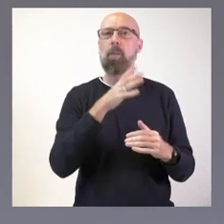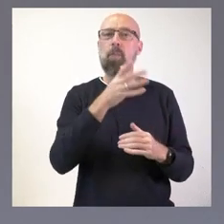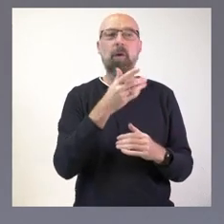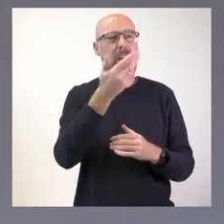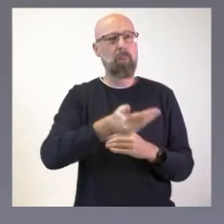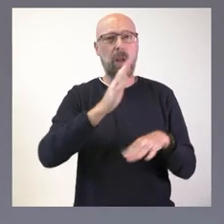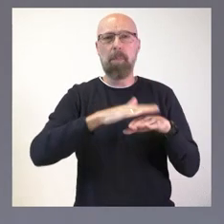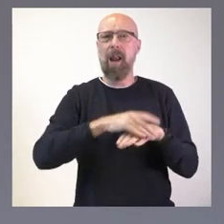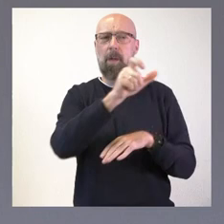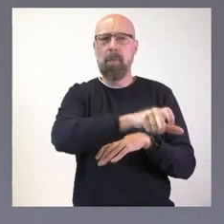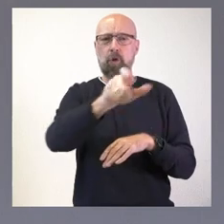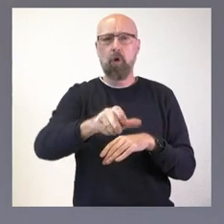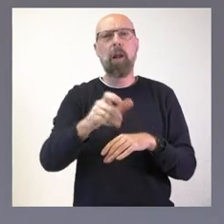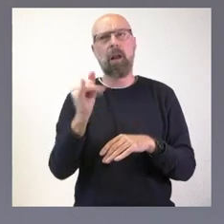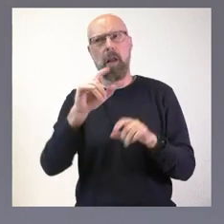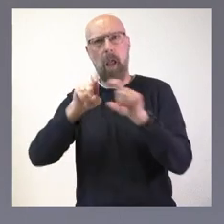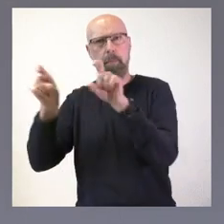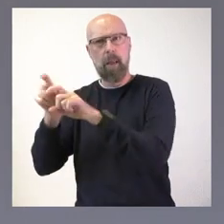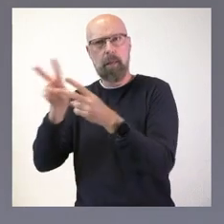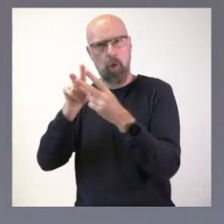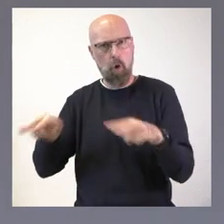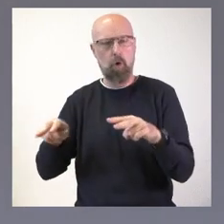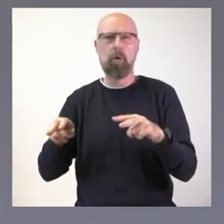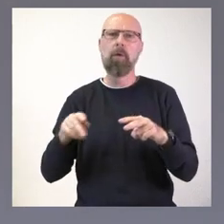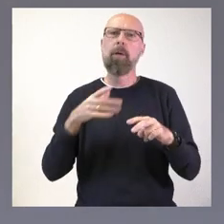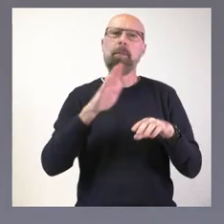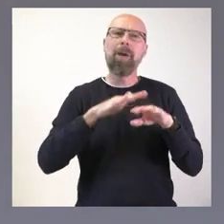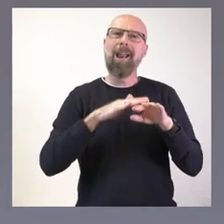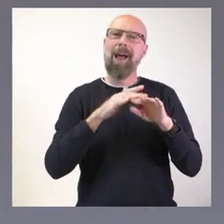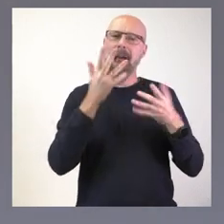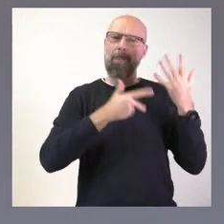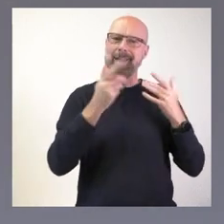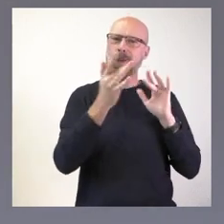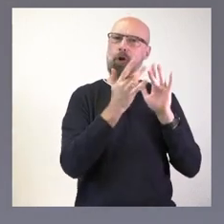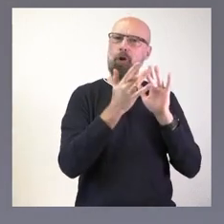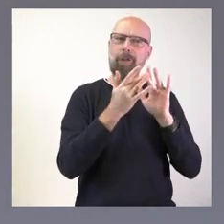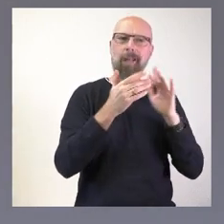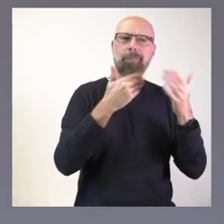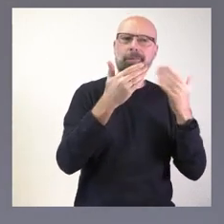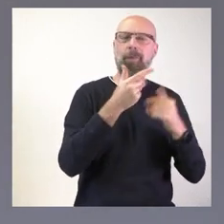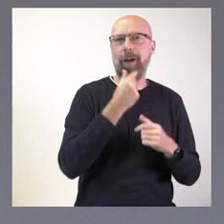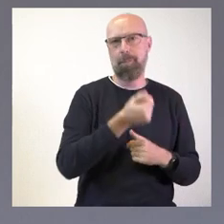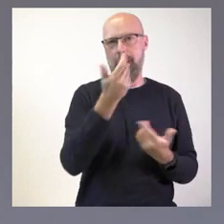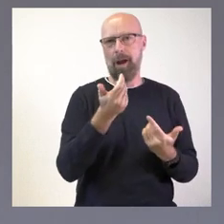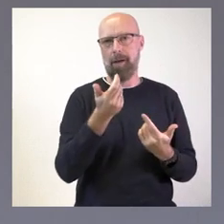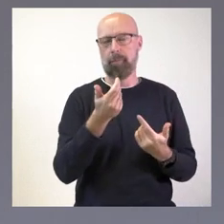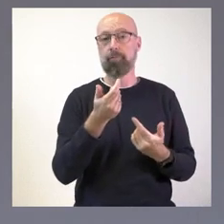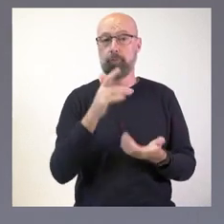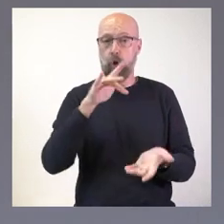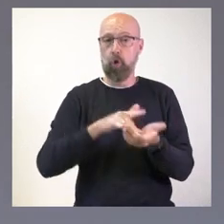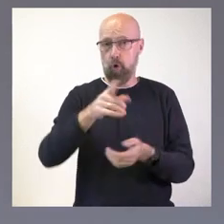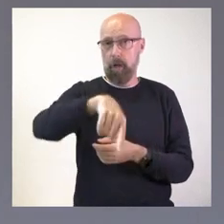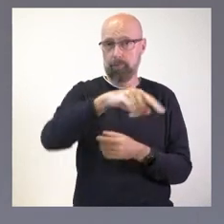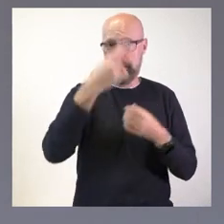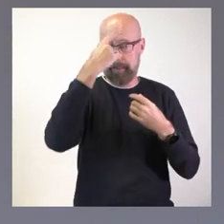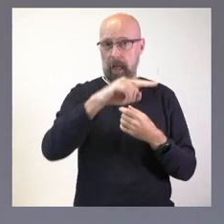empresas, hacer más sencilla la relación con la Administración. Les pasará a muchos de ustedes, como nos pasa a todos, que vemos que la Administración digital